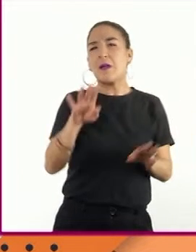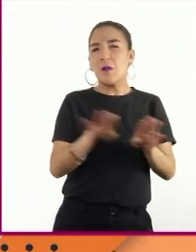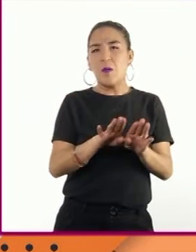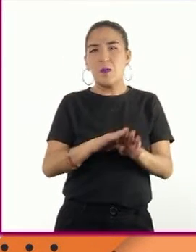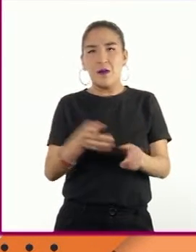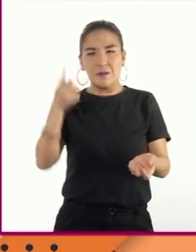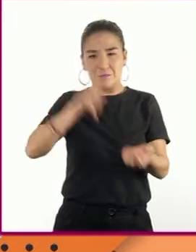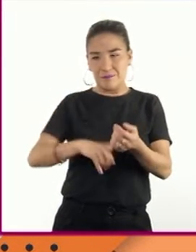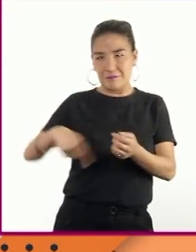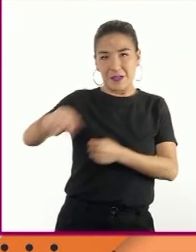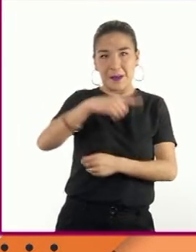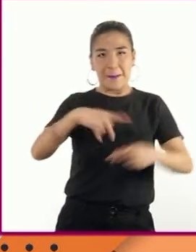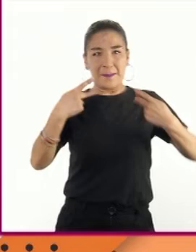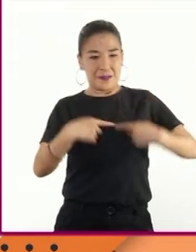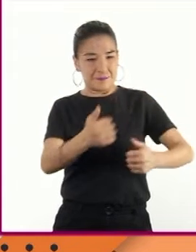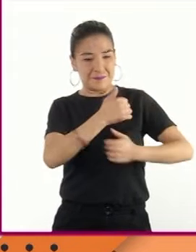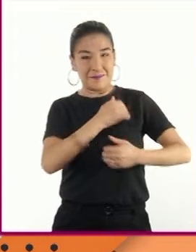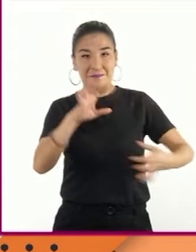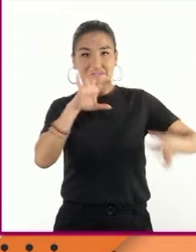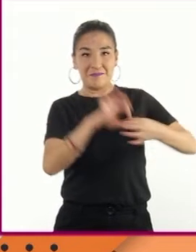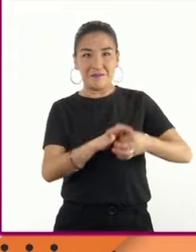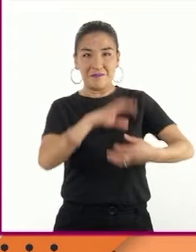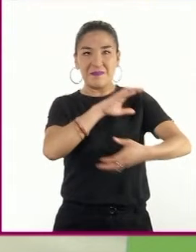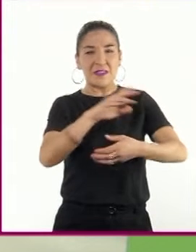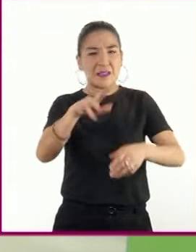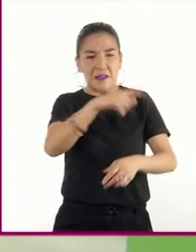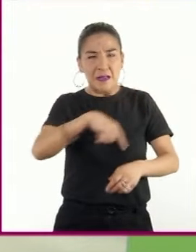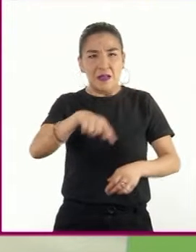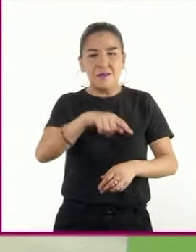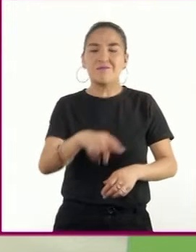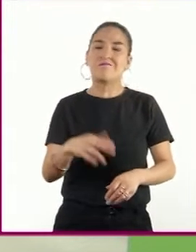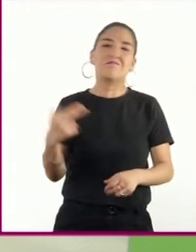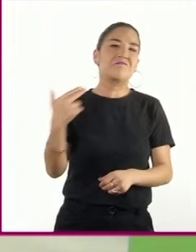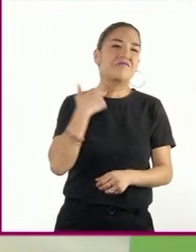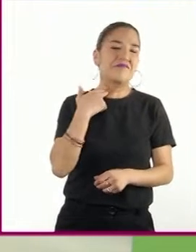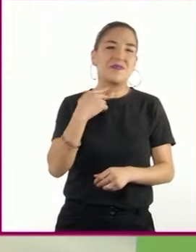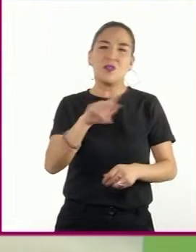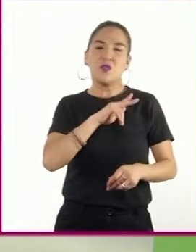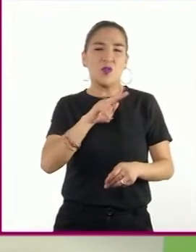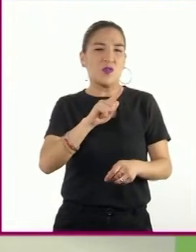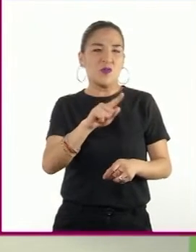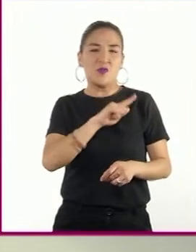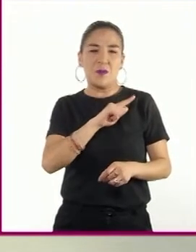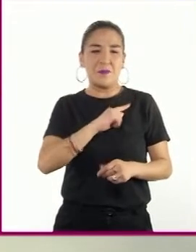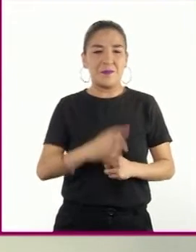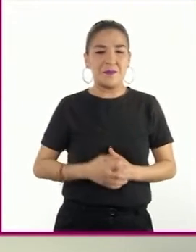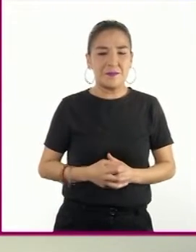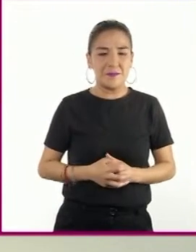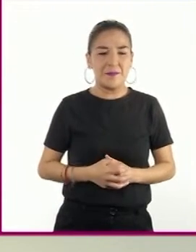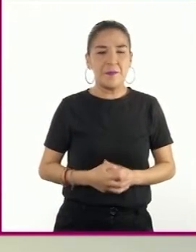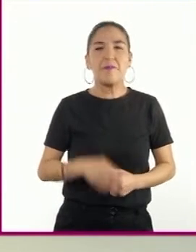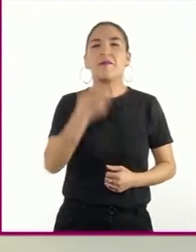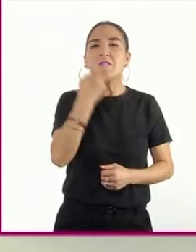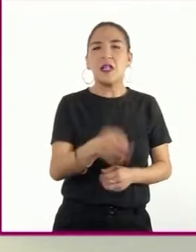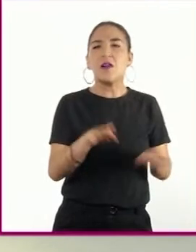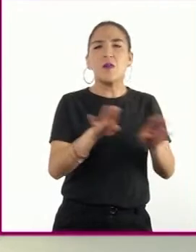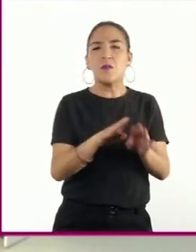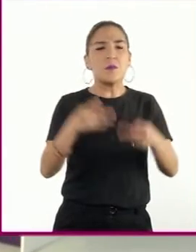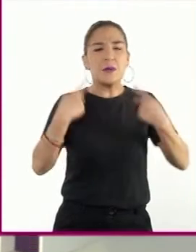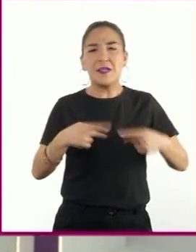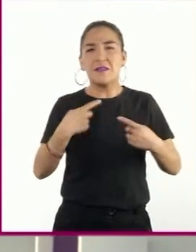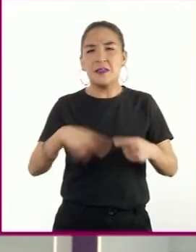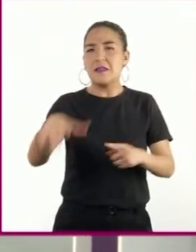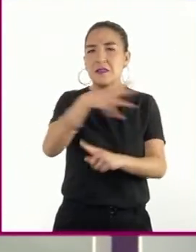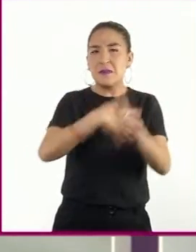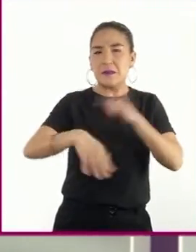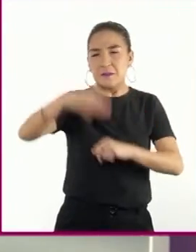tropas aliadas y soviéticas, se suicidó. Con la caída de los grandes líderes totalitarios, se daba por